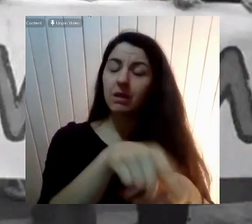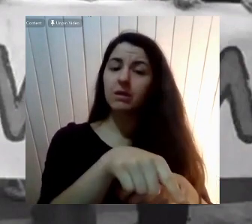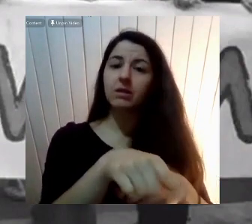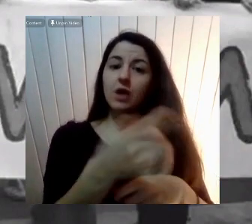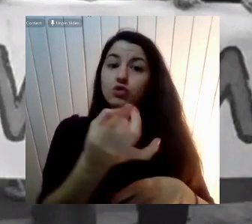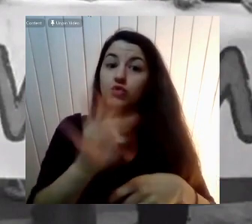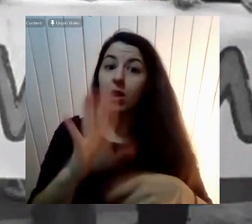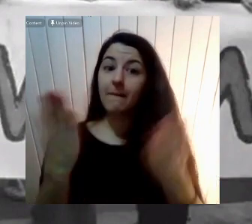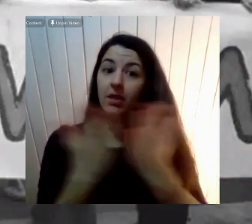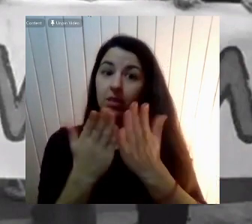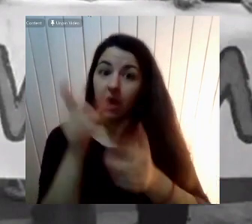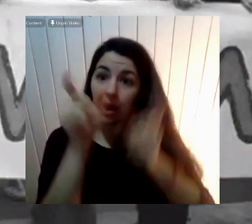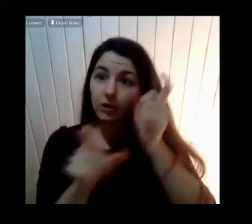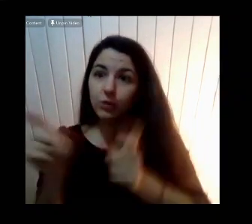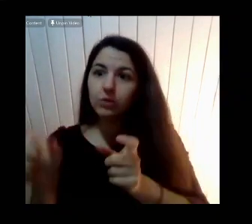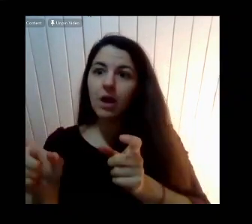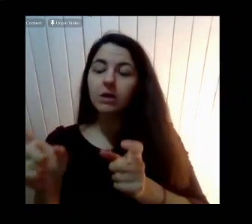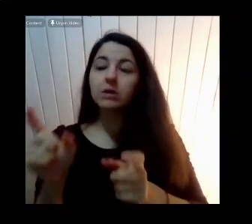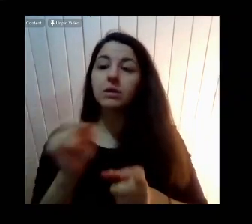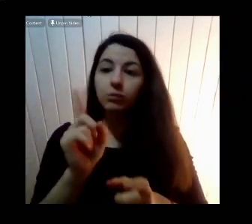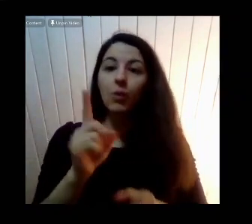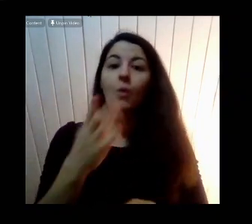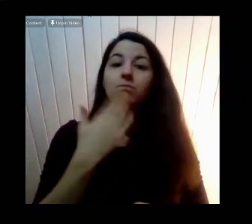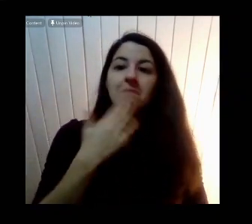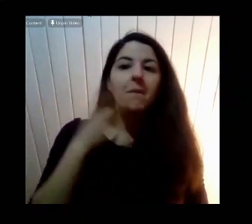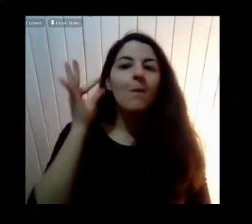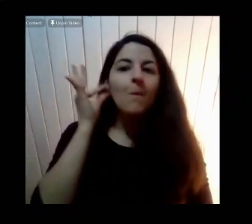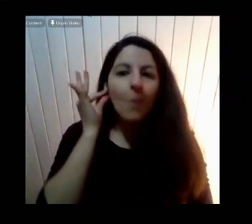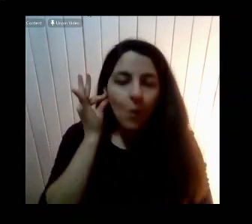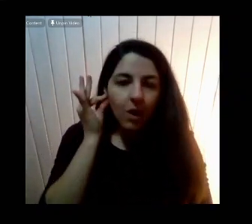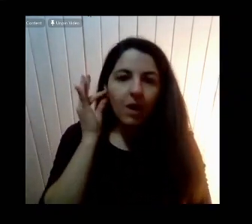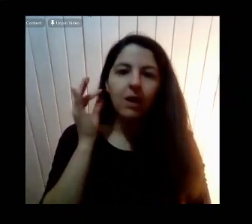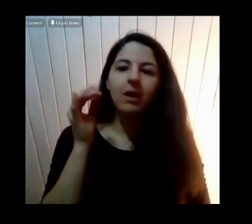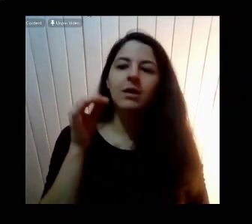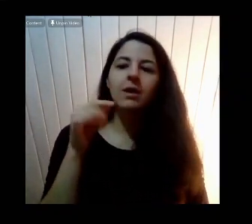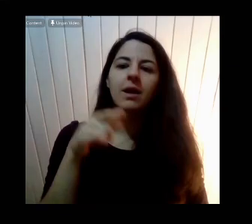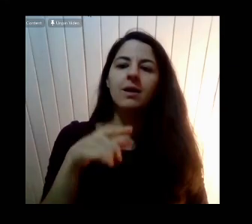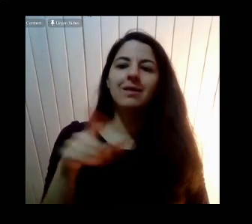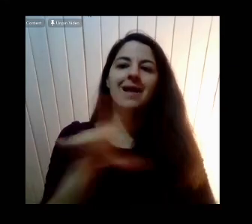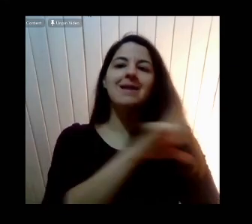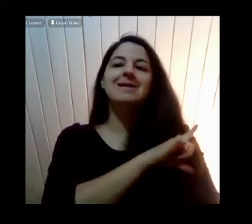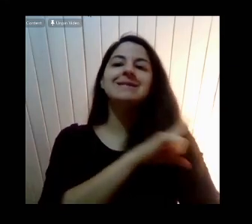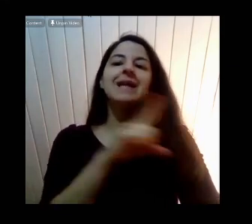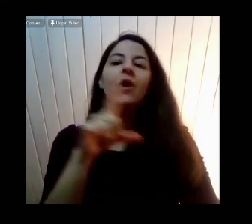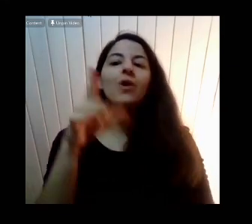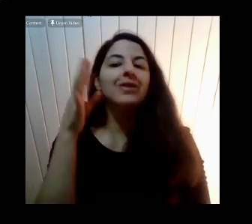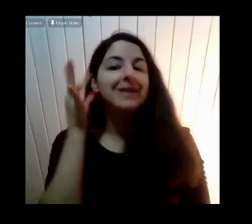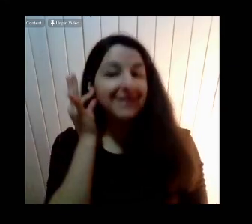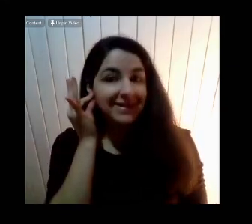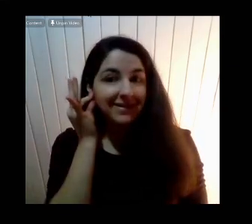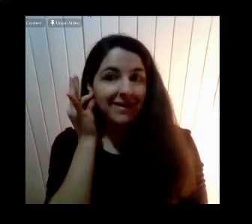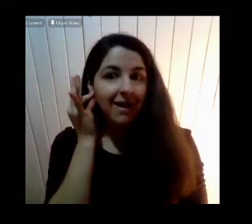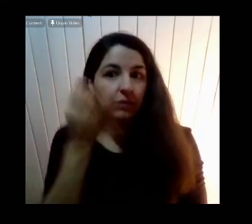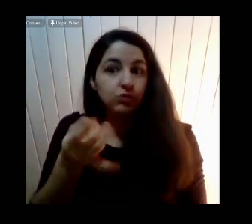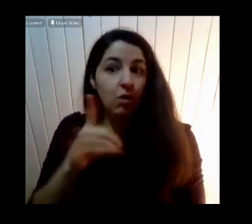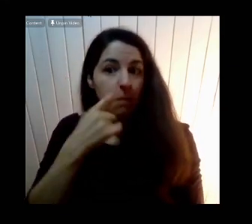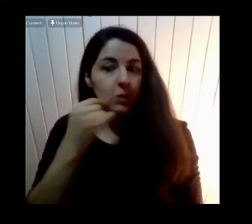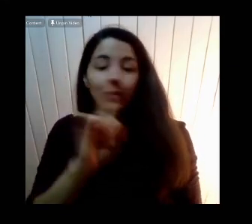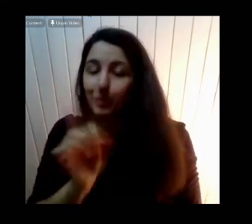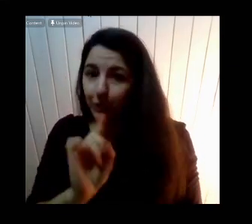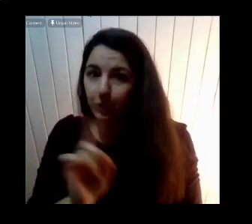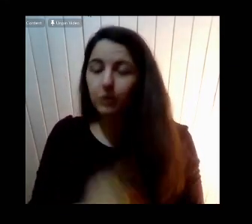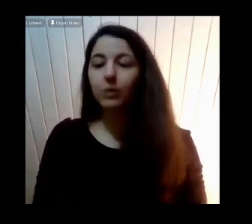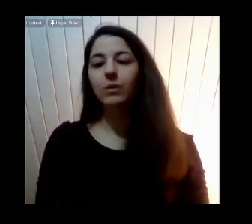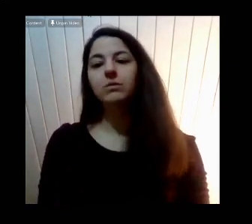Habían mujeres De liceos Particularmente De niñas Y de niños Como se utiliza De los colegios Que están separados Por